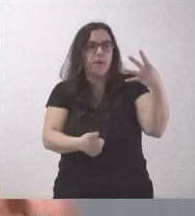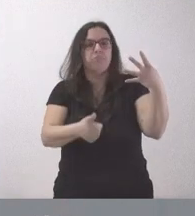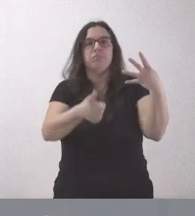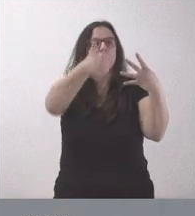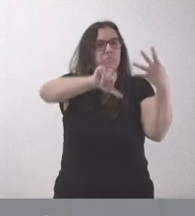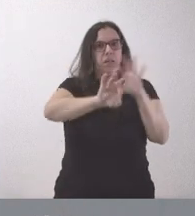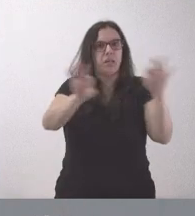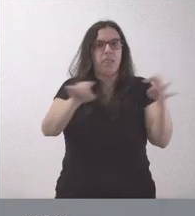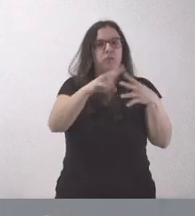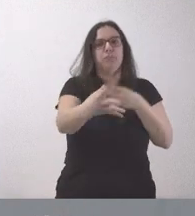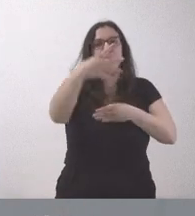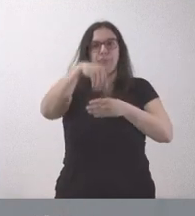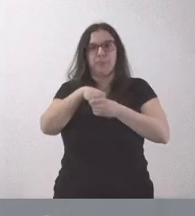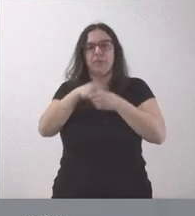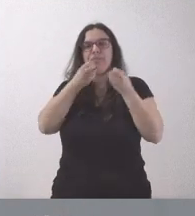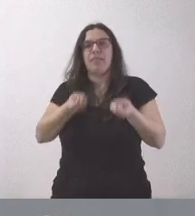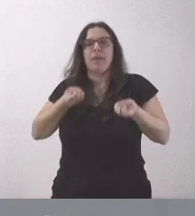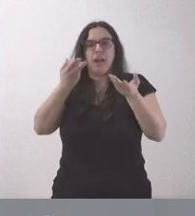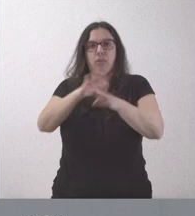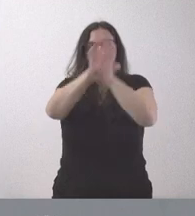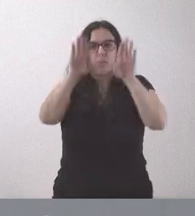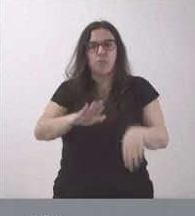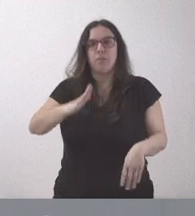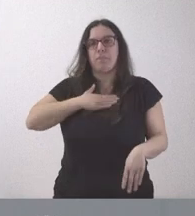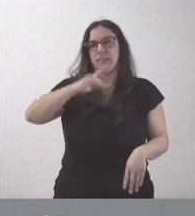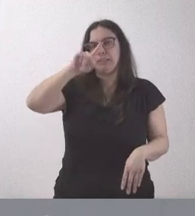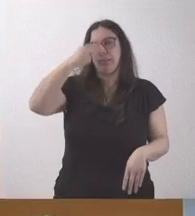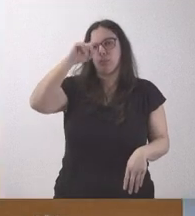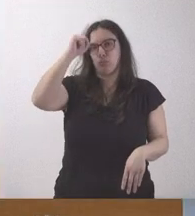incorporadas a la declaración final de bien de interés cultural.